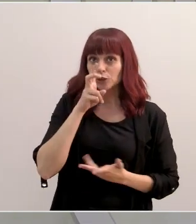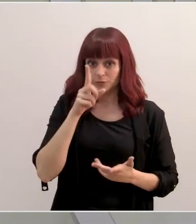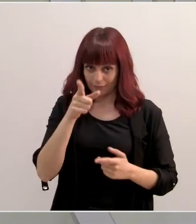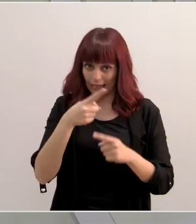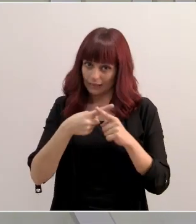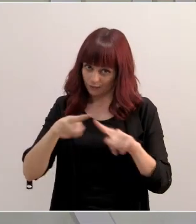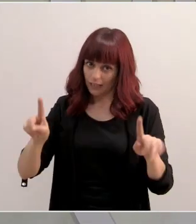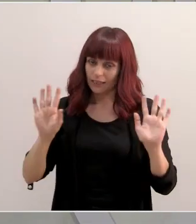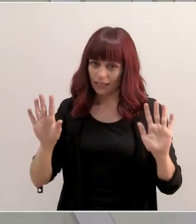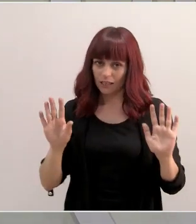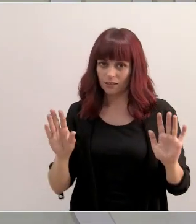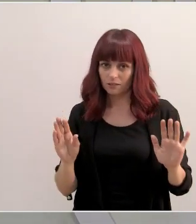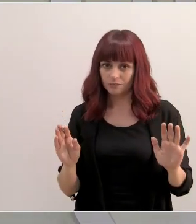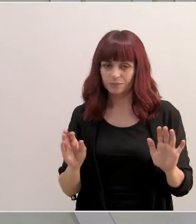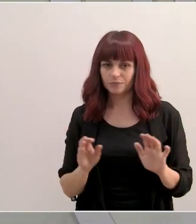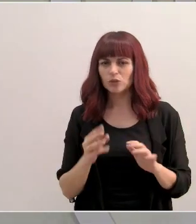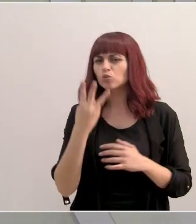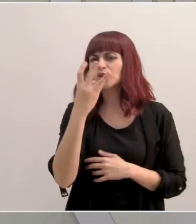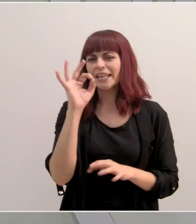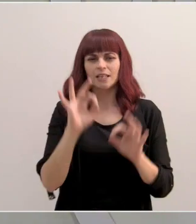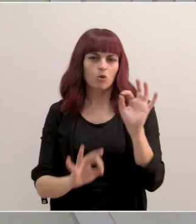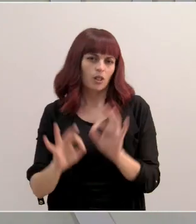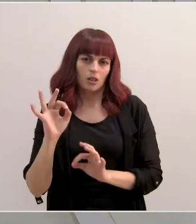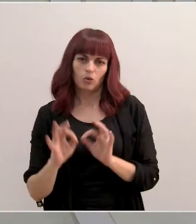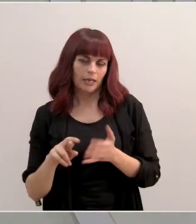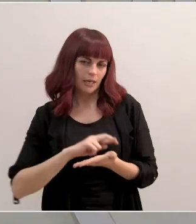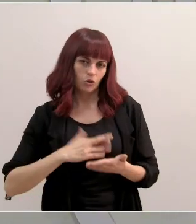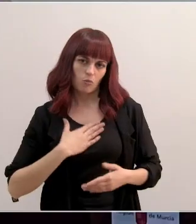diferente a que la cepa esté rondando, es un 30%.